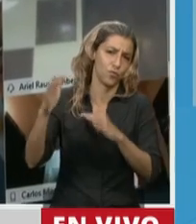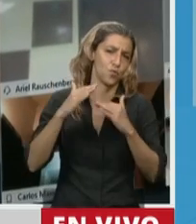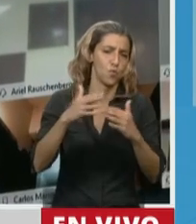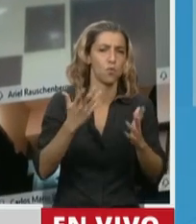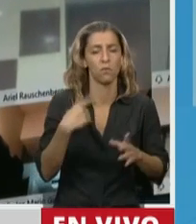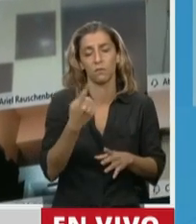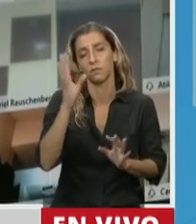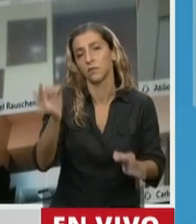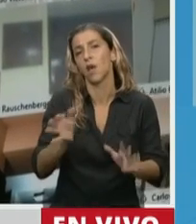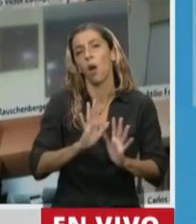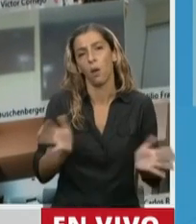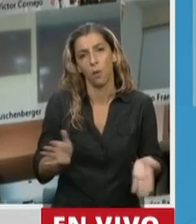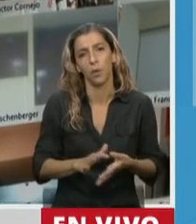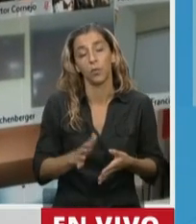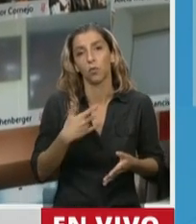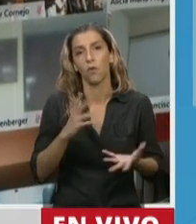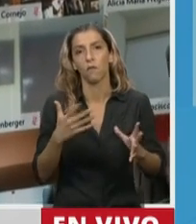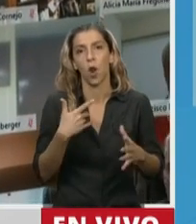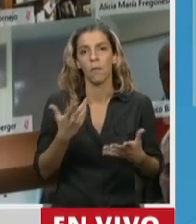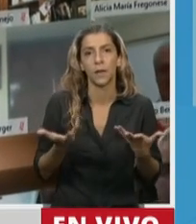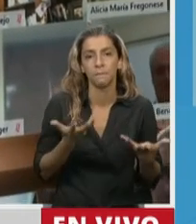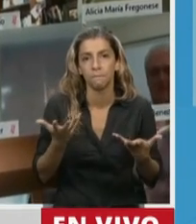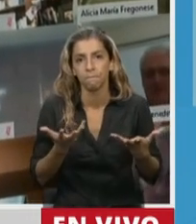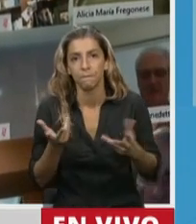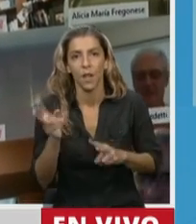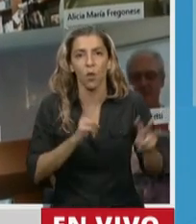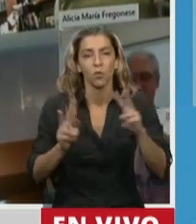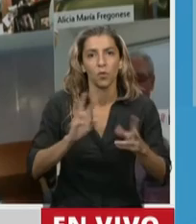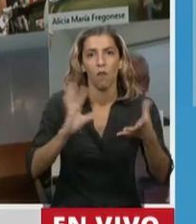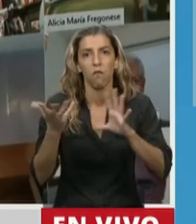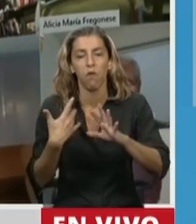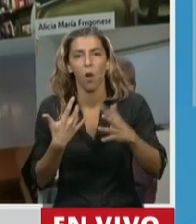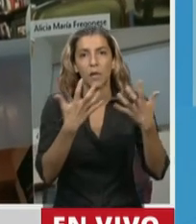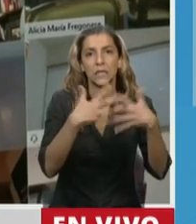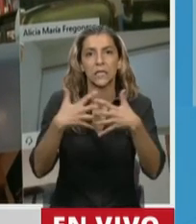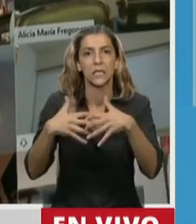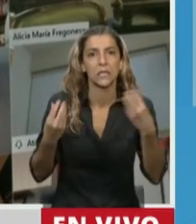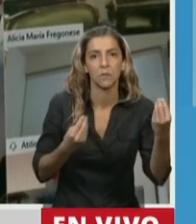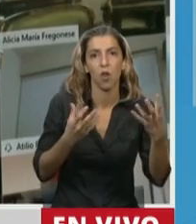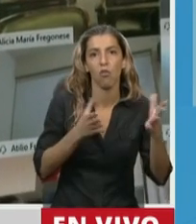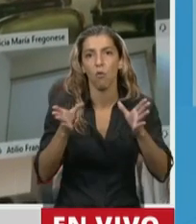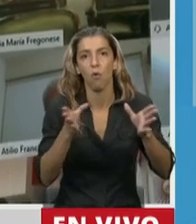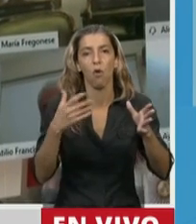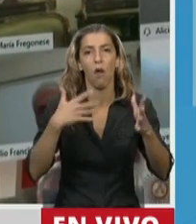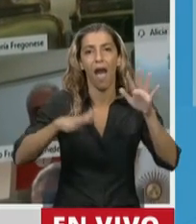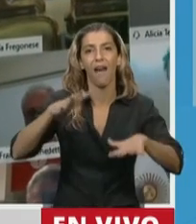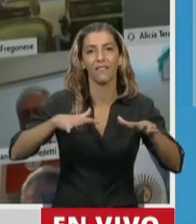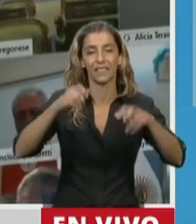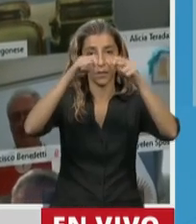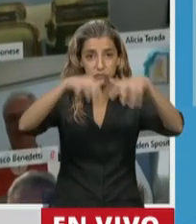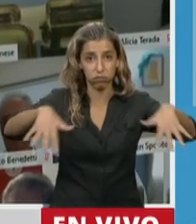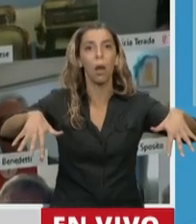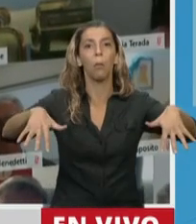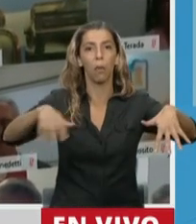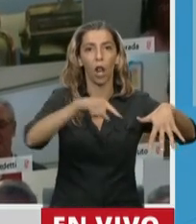esquizofrénicamente entre subsistemas que a veces son contradictorios. Creo que esta es una tarea